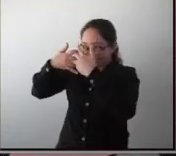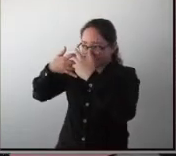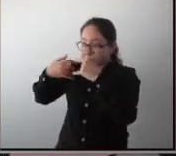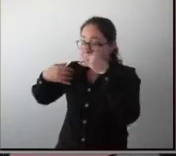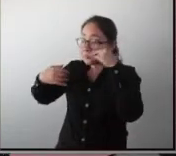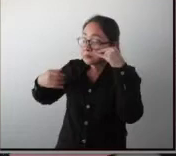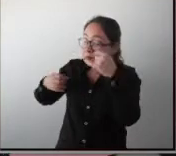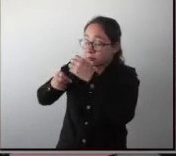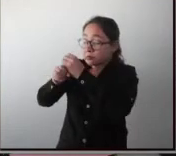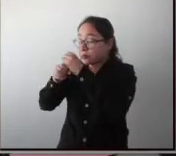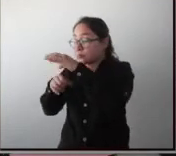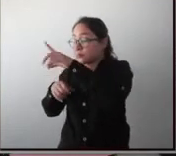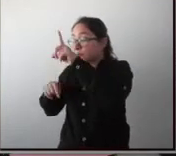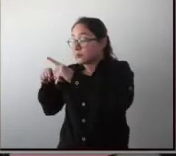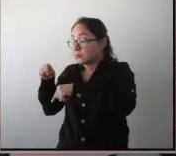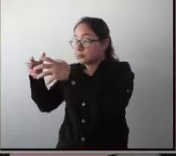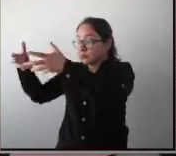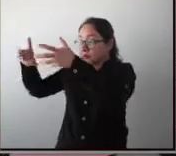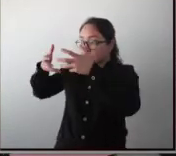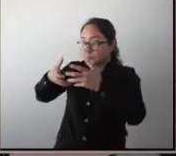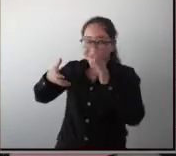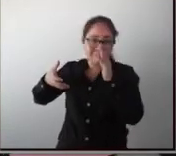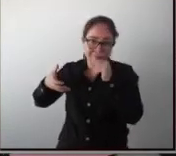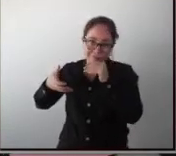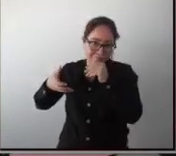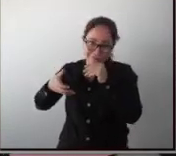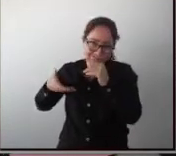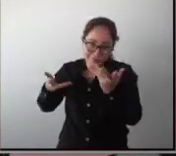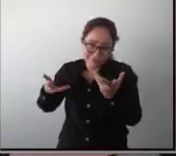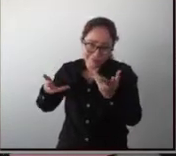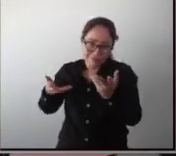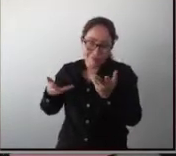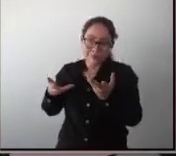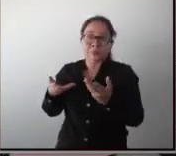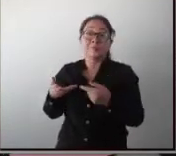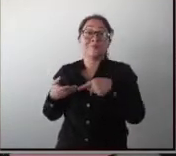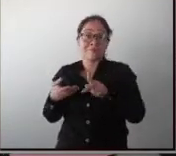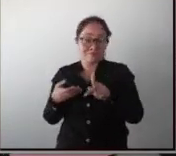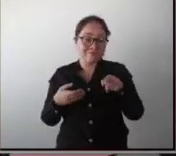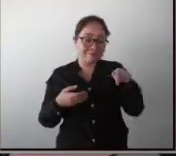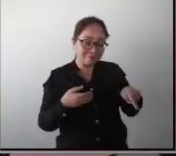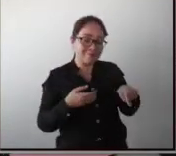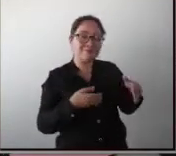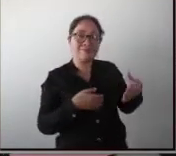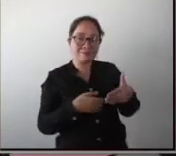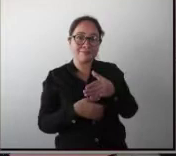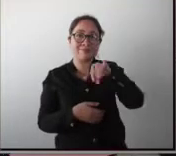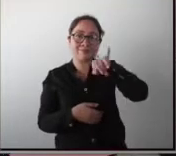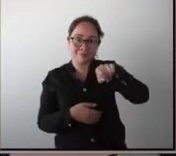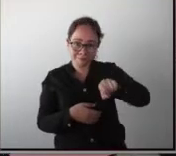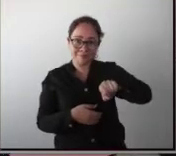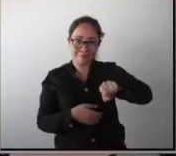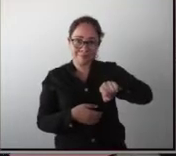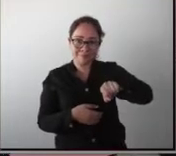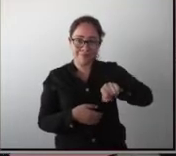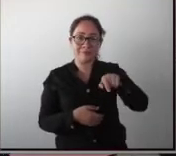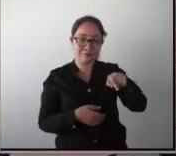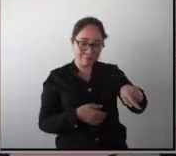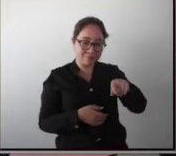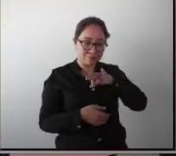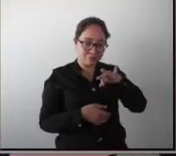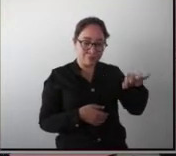vista celular y molecular en su cerebro. No se lo vamos a sacar. Pero a un pez sí. Entonces, en